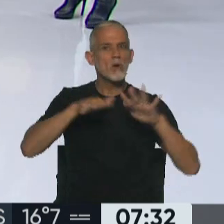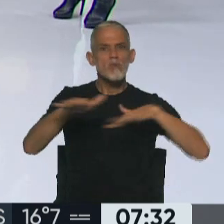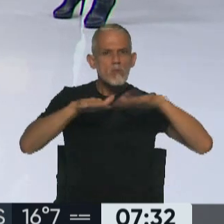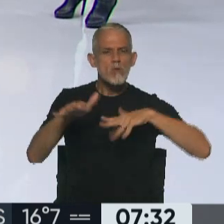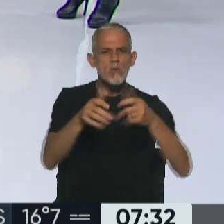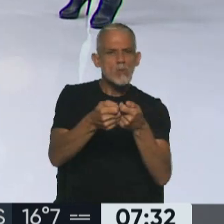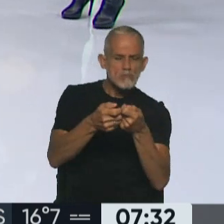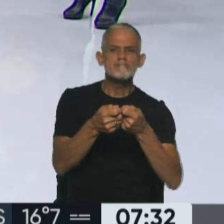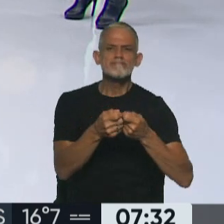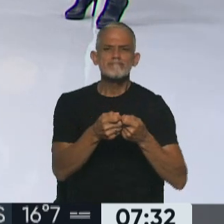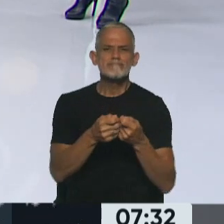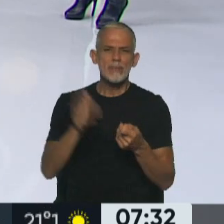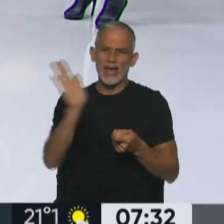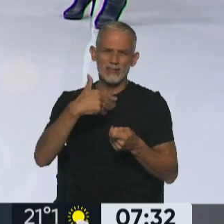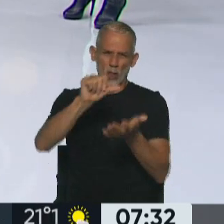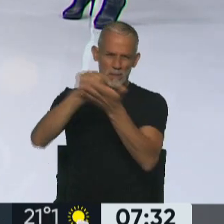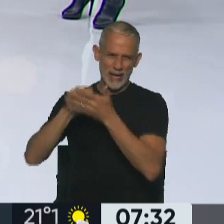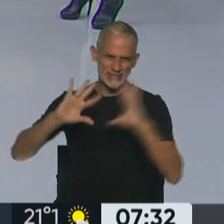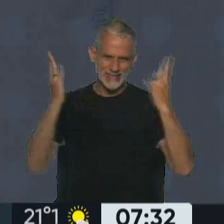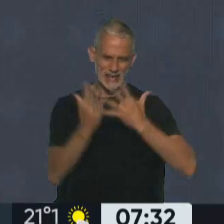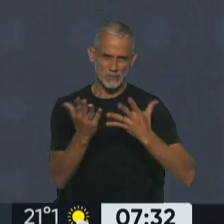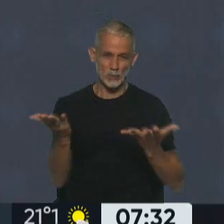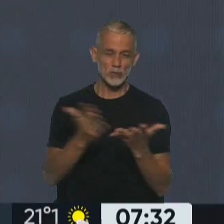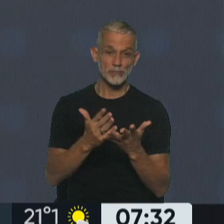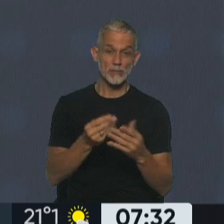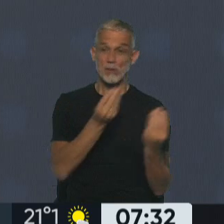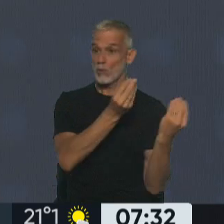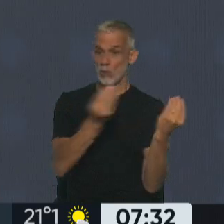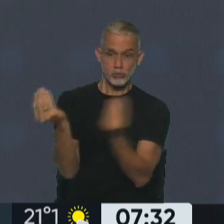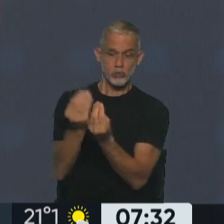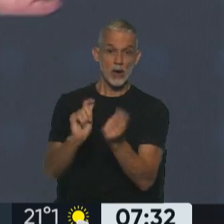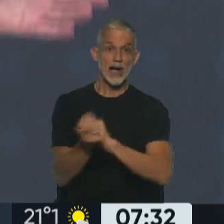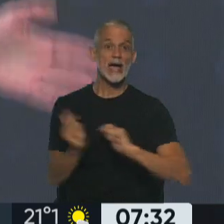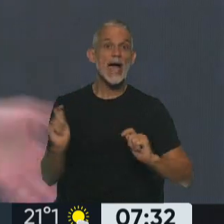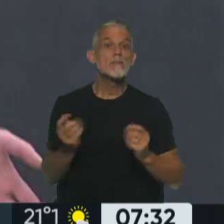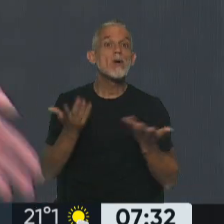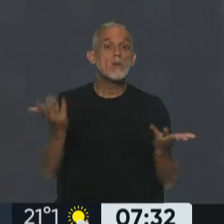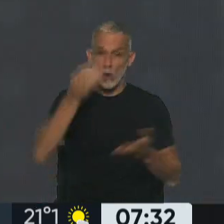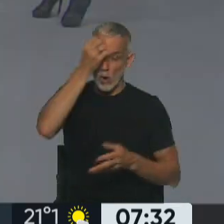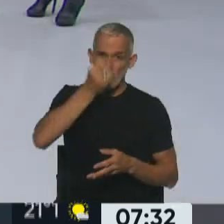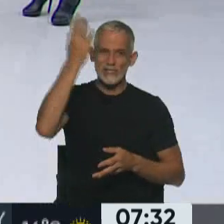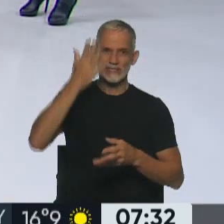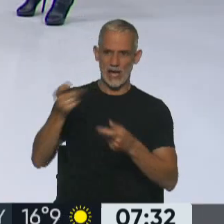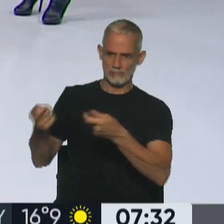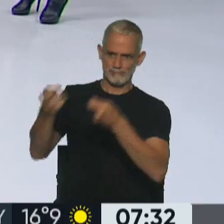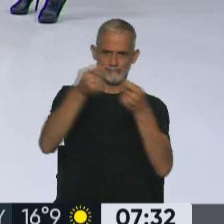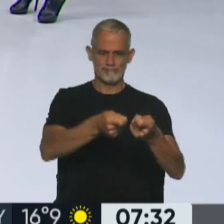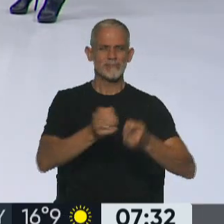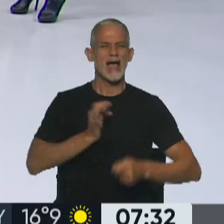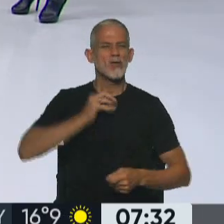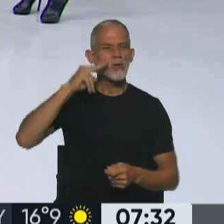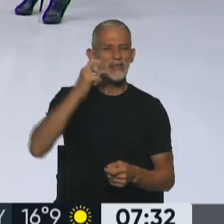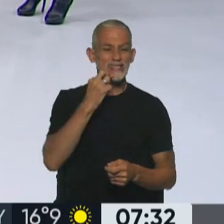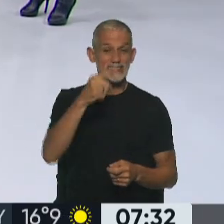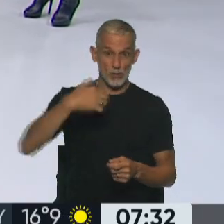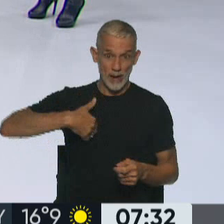digitales en todos los países y que con el cambio de gobierno hay una transición oficial. Desde el 2019 en